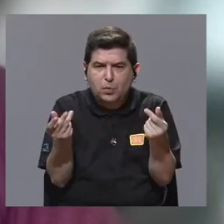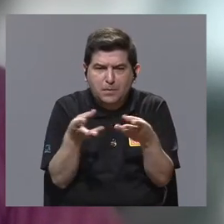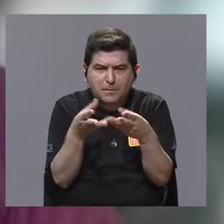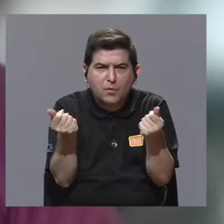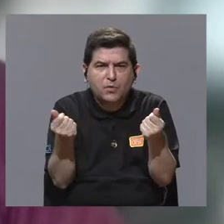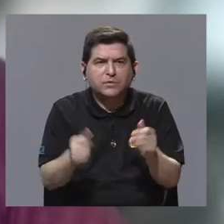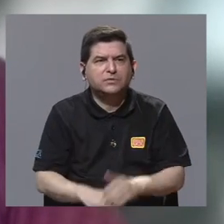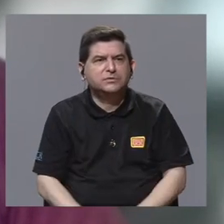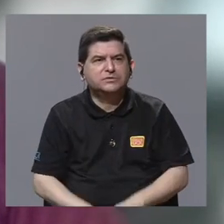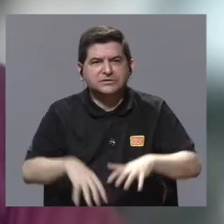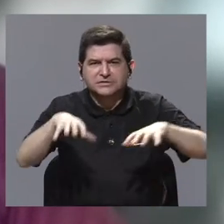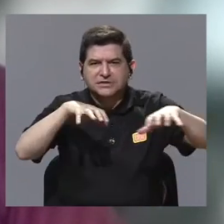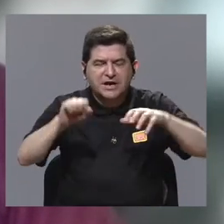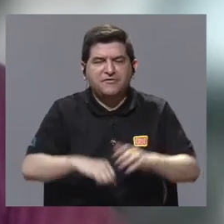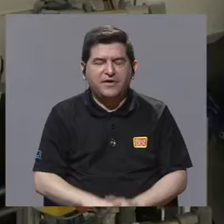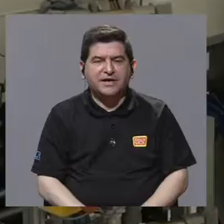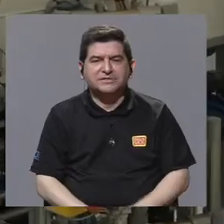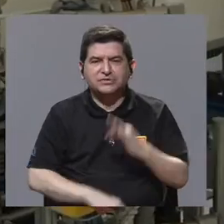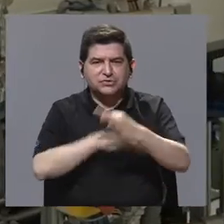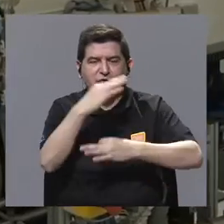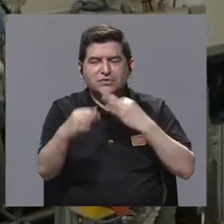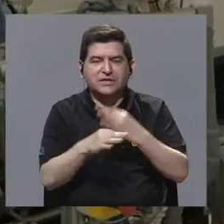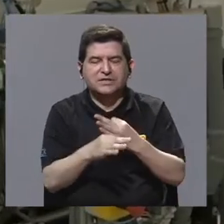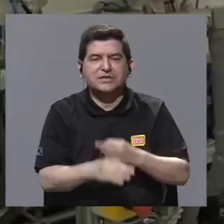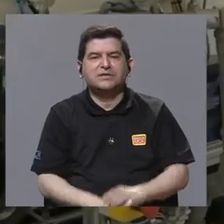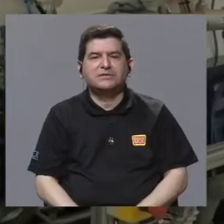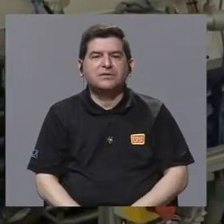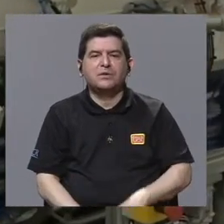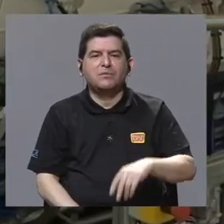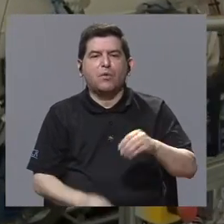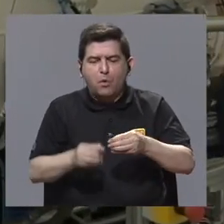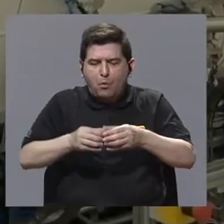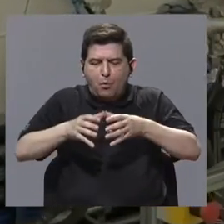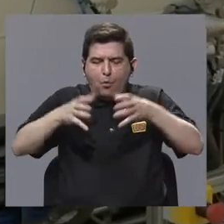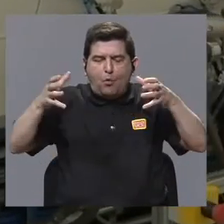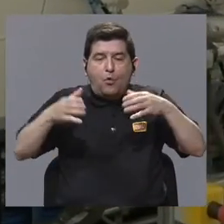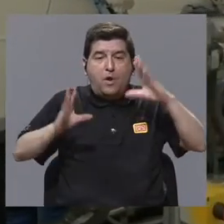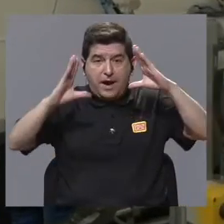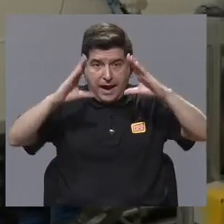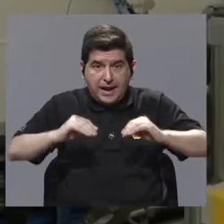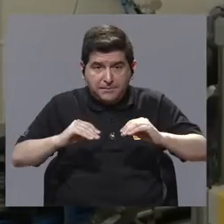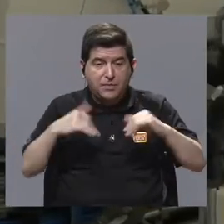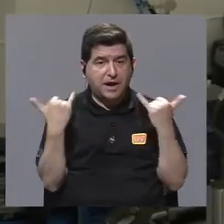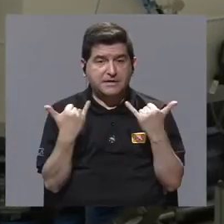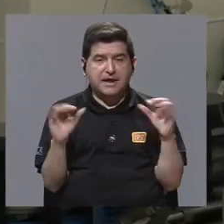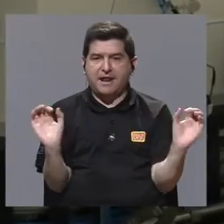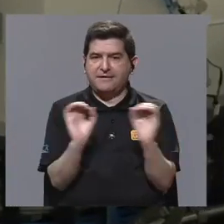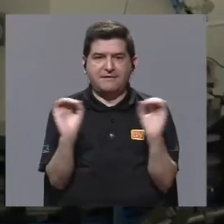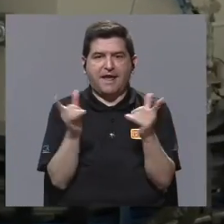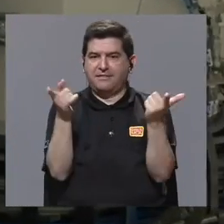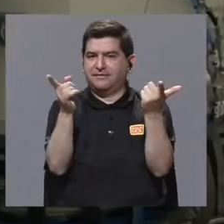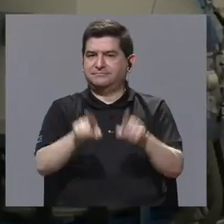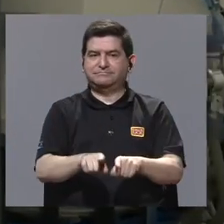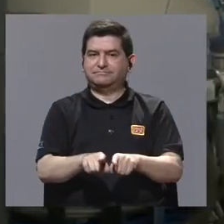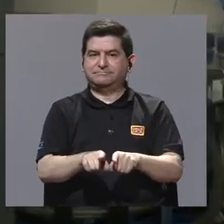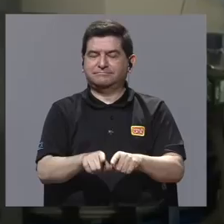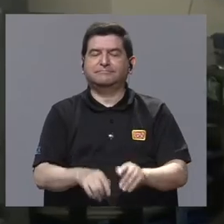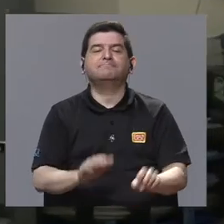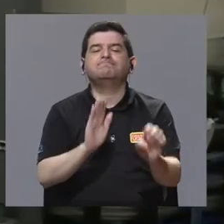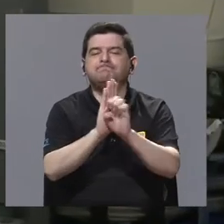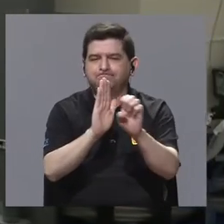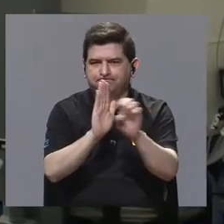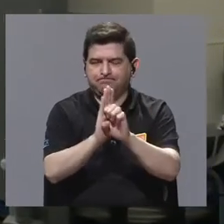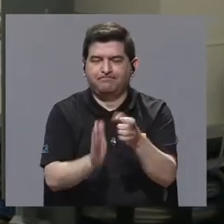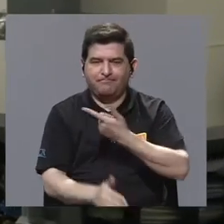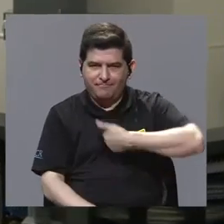una reacción nuclear, ¿verdad? Y cuando se lo apaga, no se produce nada. Por